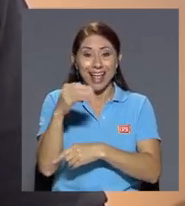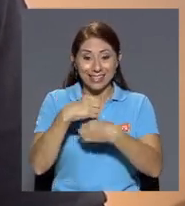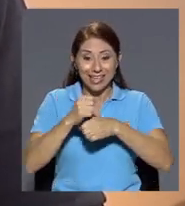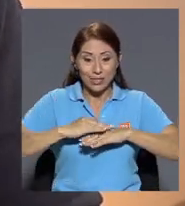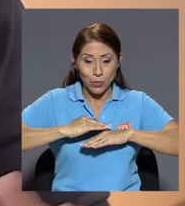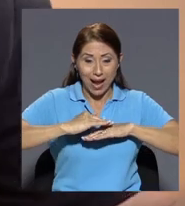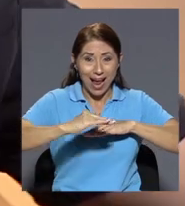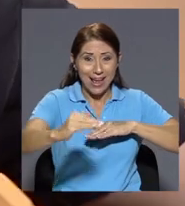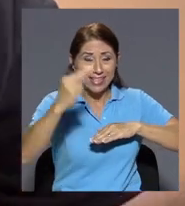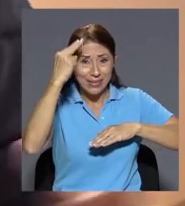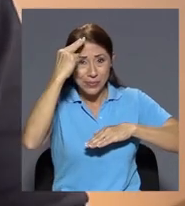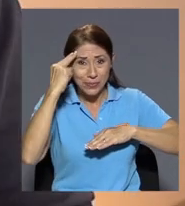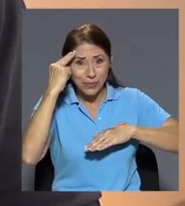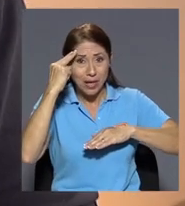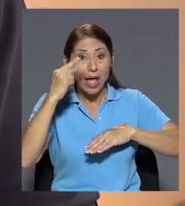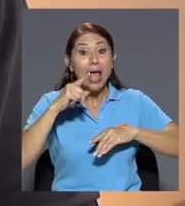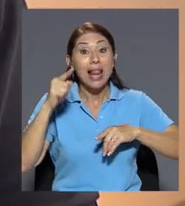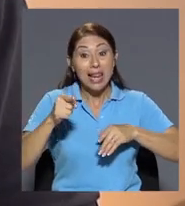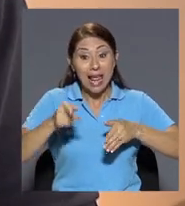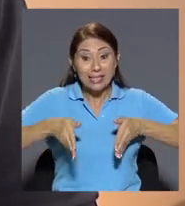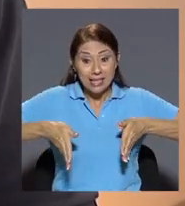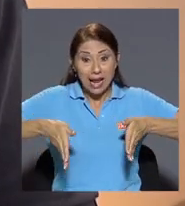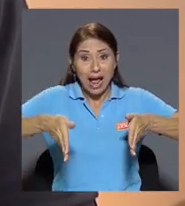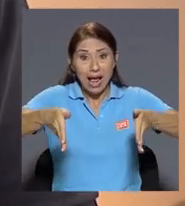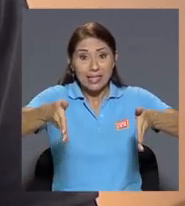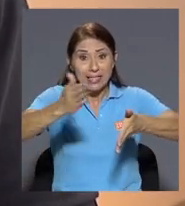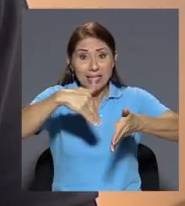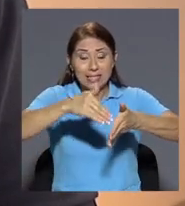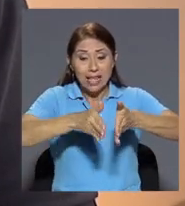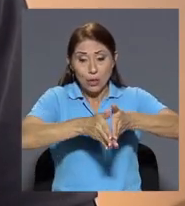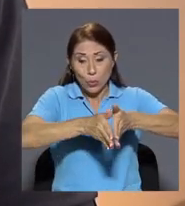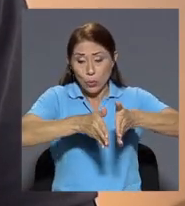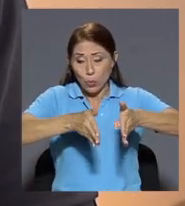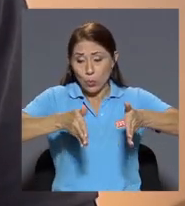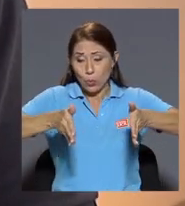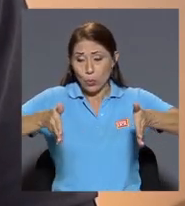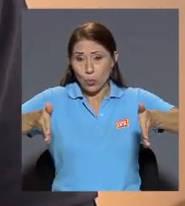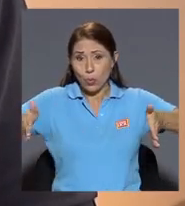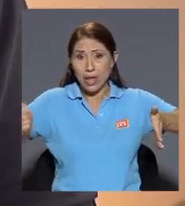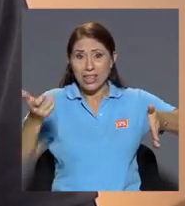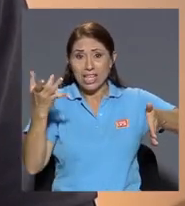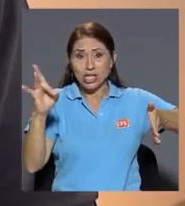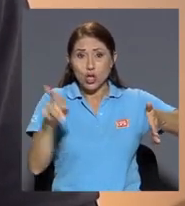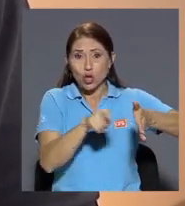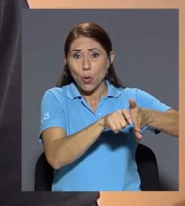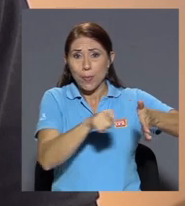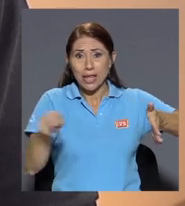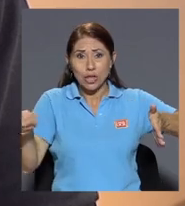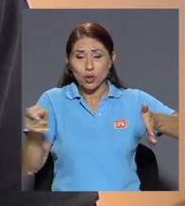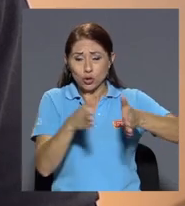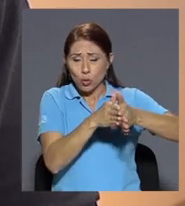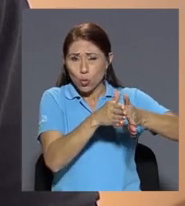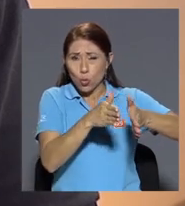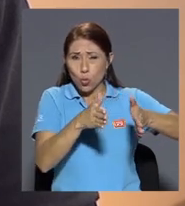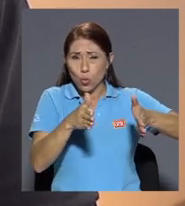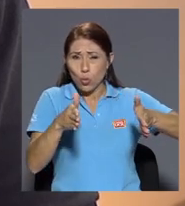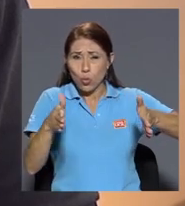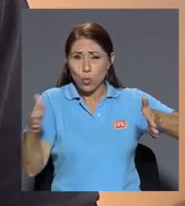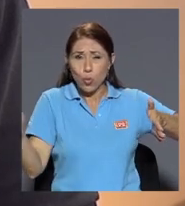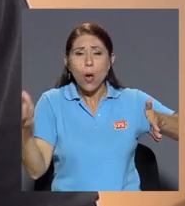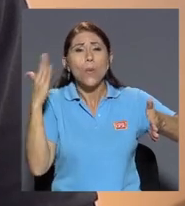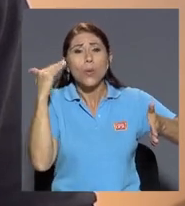tienen 18 metros de ancho son muy ganchas y eso se da por una situación particular cuando se estaba